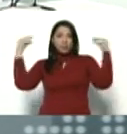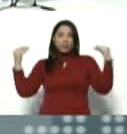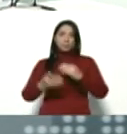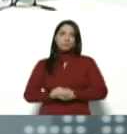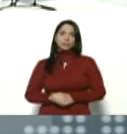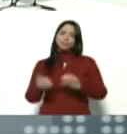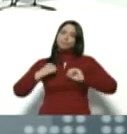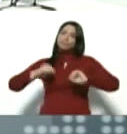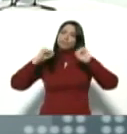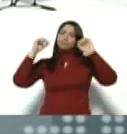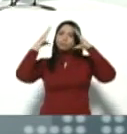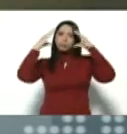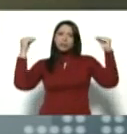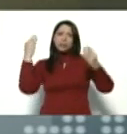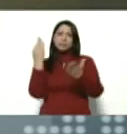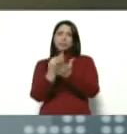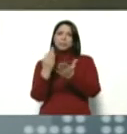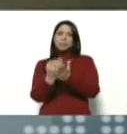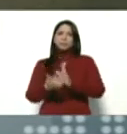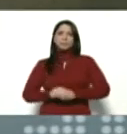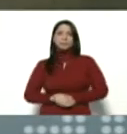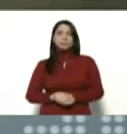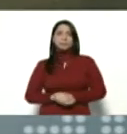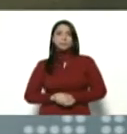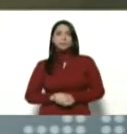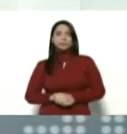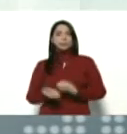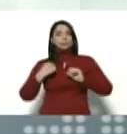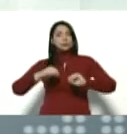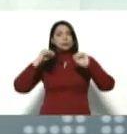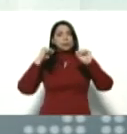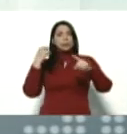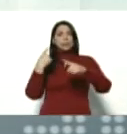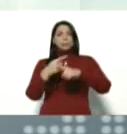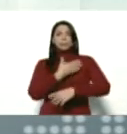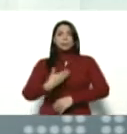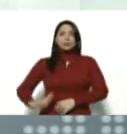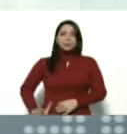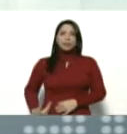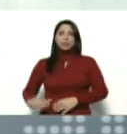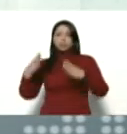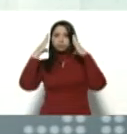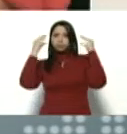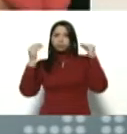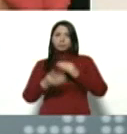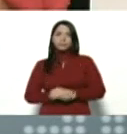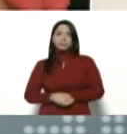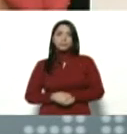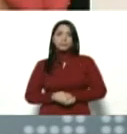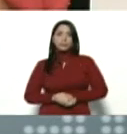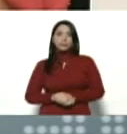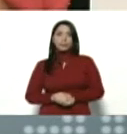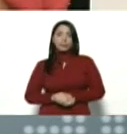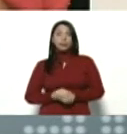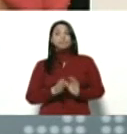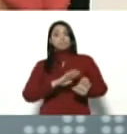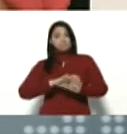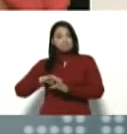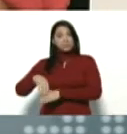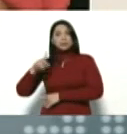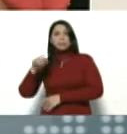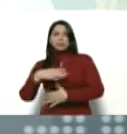Que viva Vietnam por siempre. Que viva Ho Chi Minh. Bueno, yendo al tema, nos interesa mucho